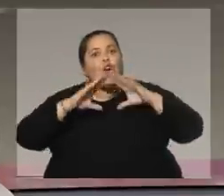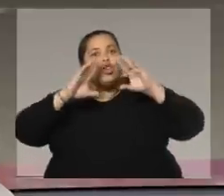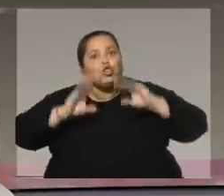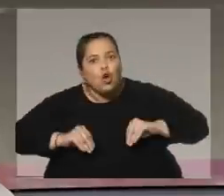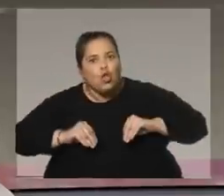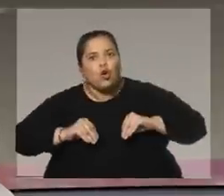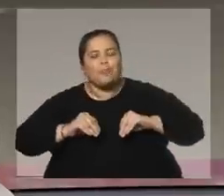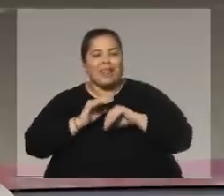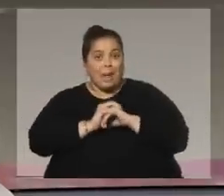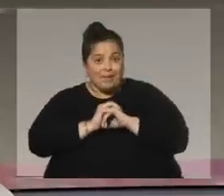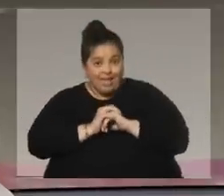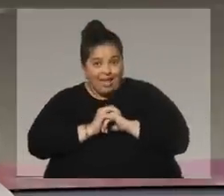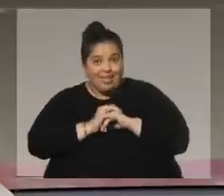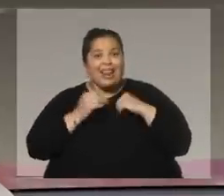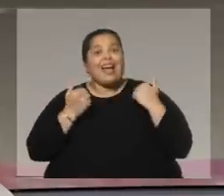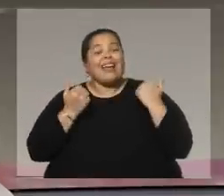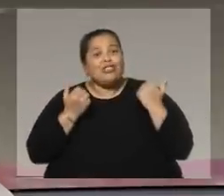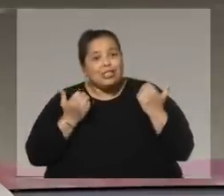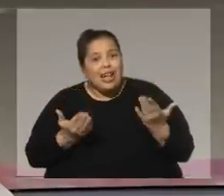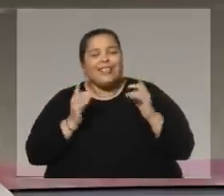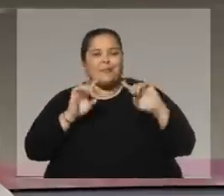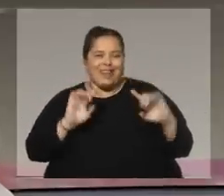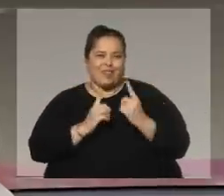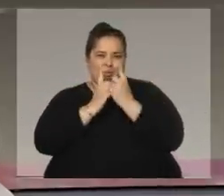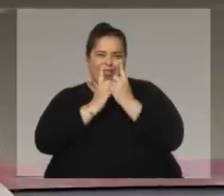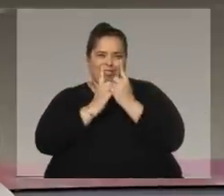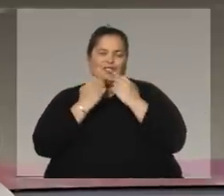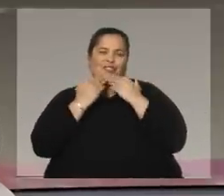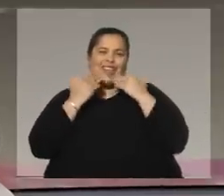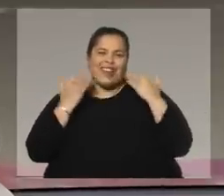La amistad, la generosidad y el encuentro. Te agradezco, Sergio.